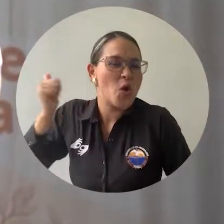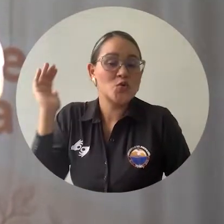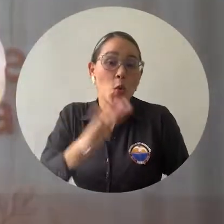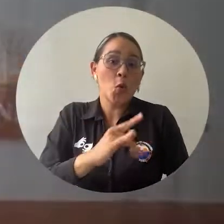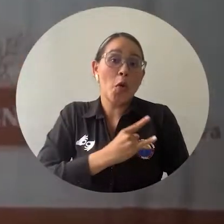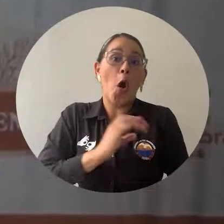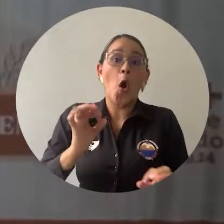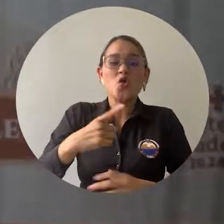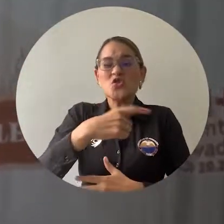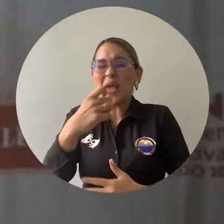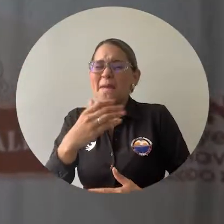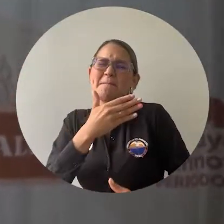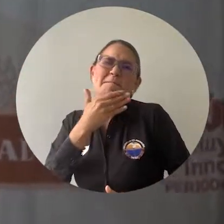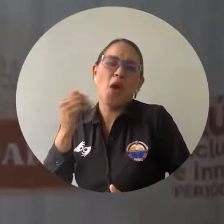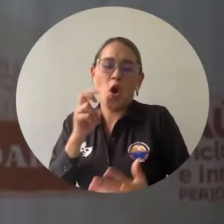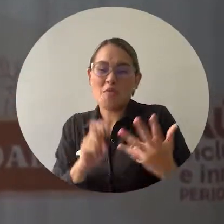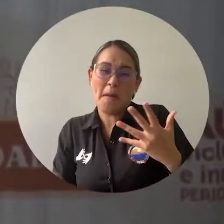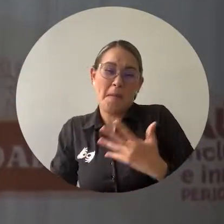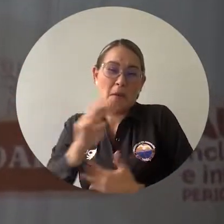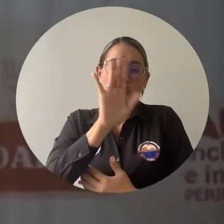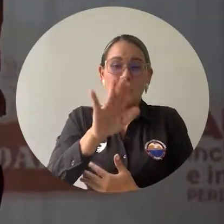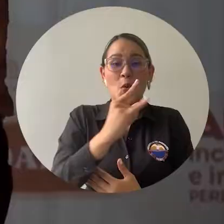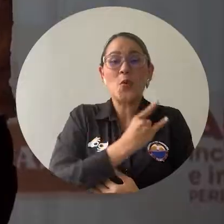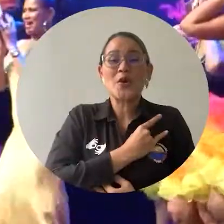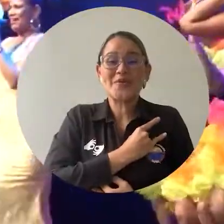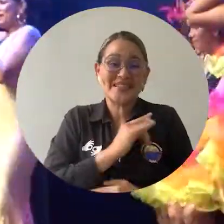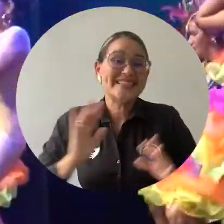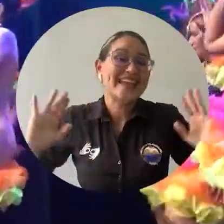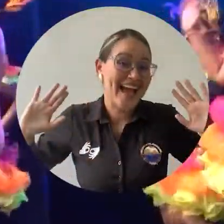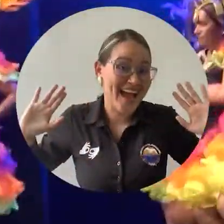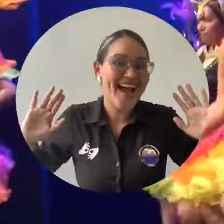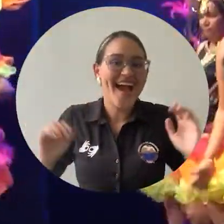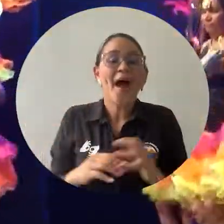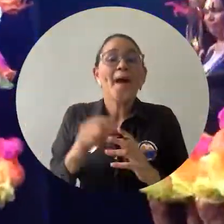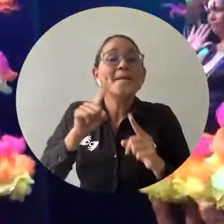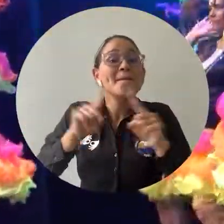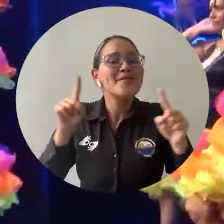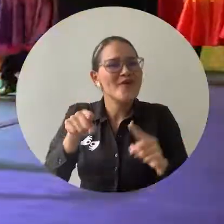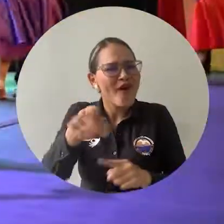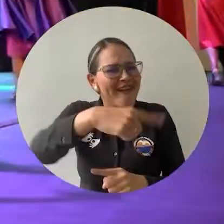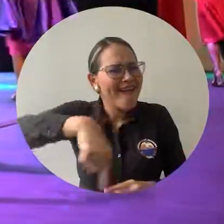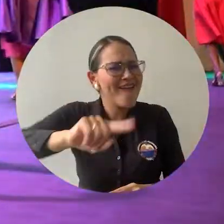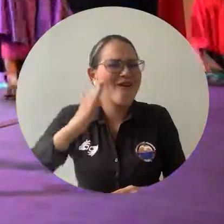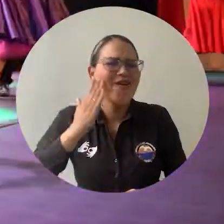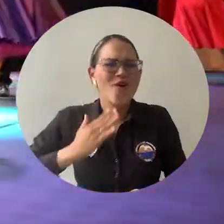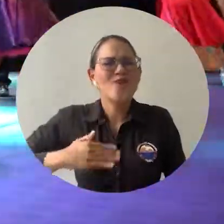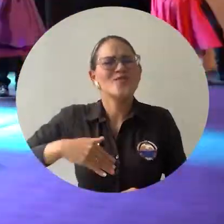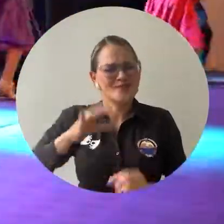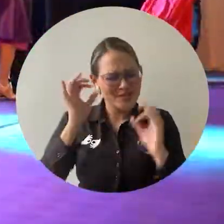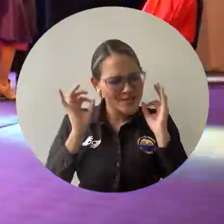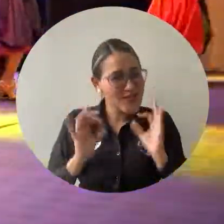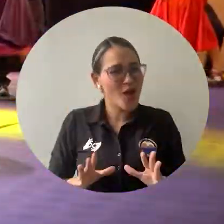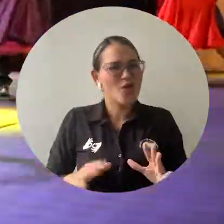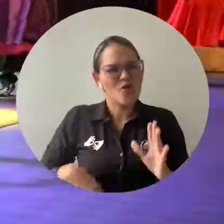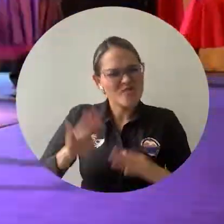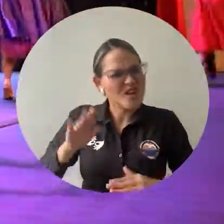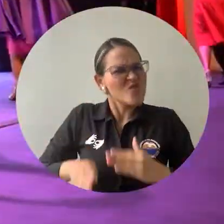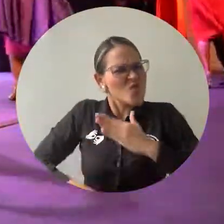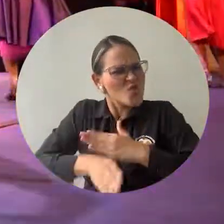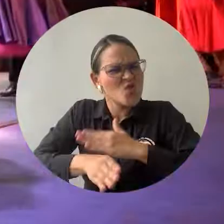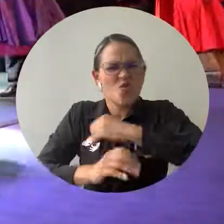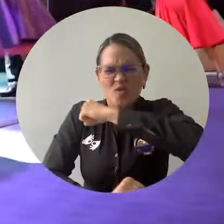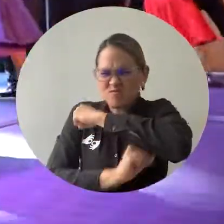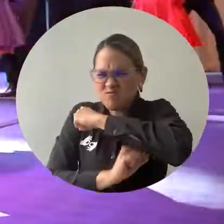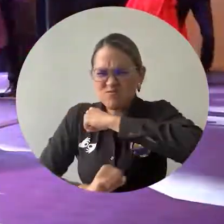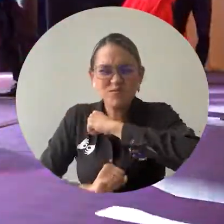pues nosotros tal vez no estaremos aquí, pero esos jóvenes que estarán reemplazándonos, a su vez sembran a las bases de lo que será una institución que